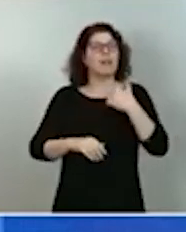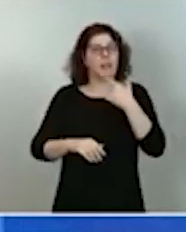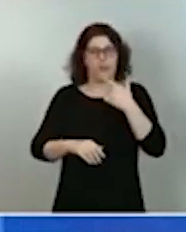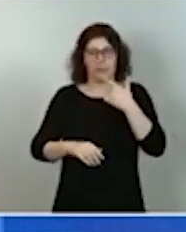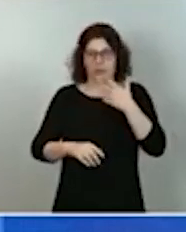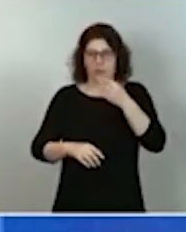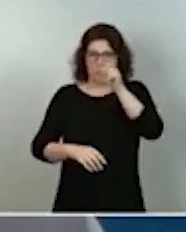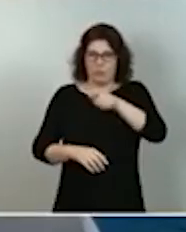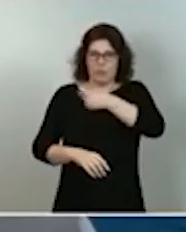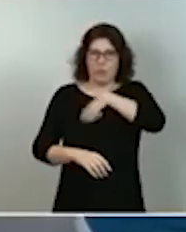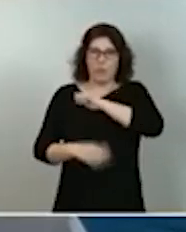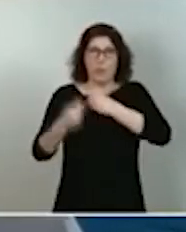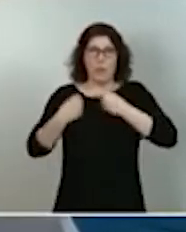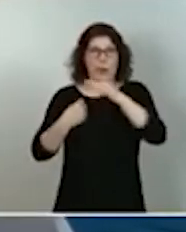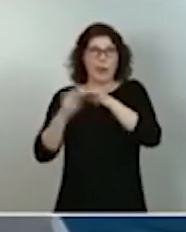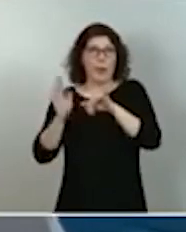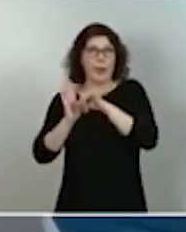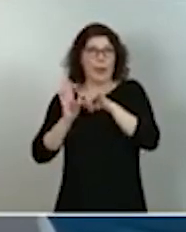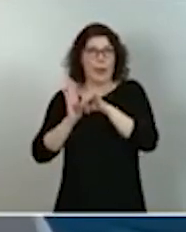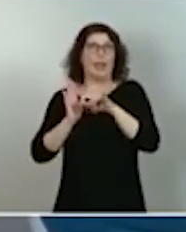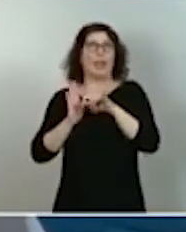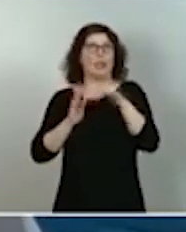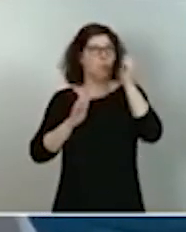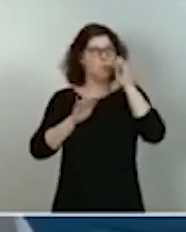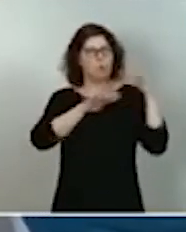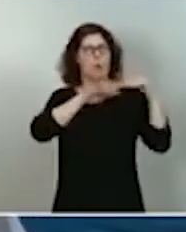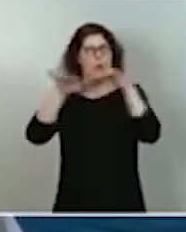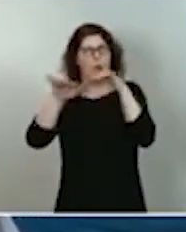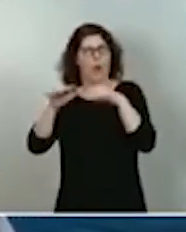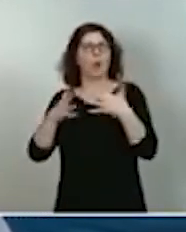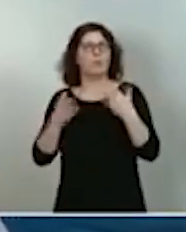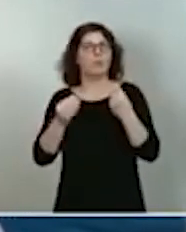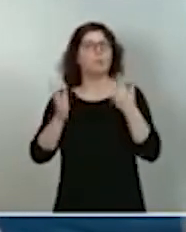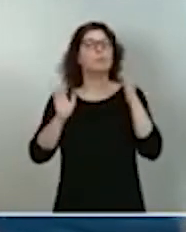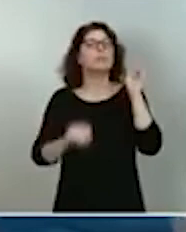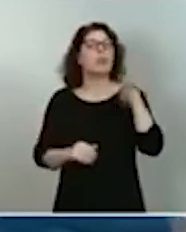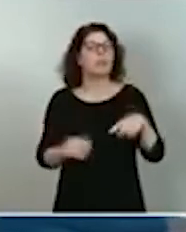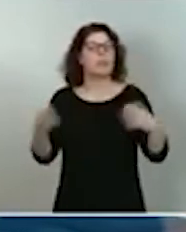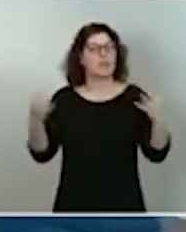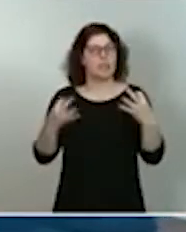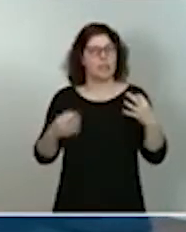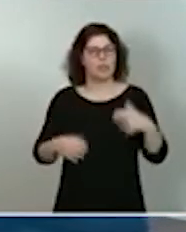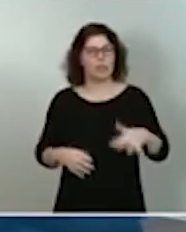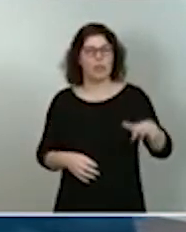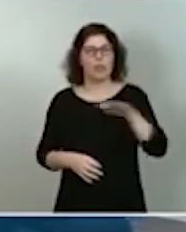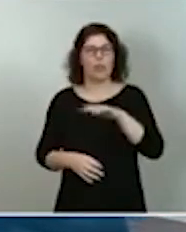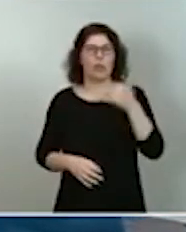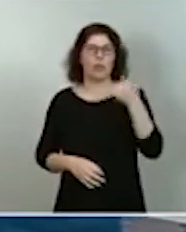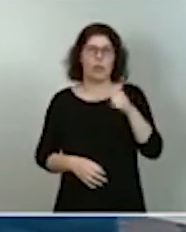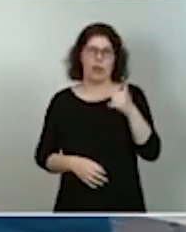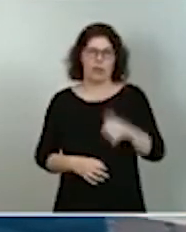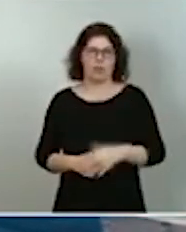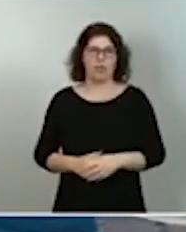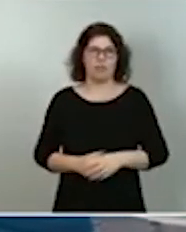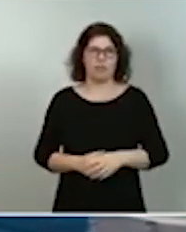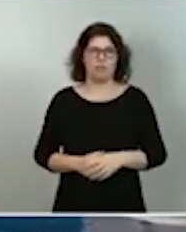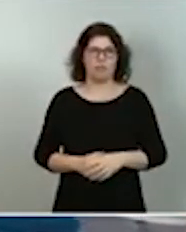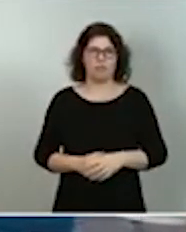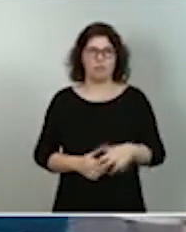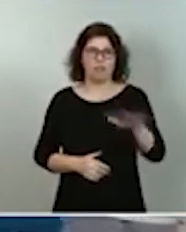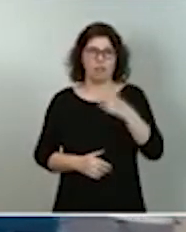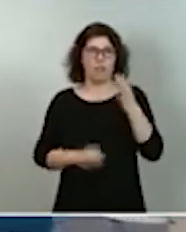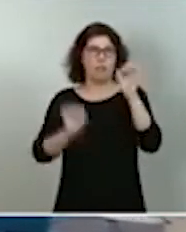fuente de riqueza y polo de atracción turística. Es también zona vulnerable y espacio de protección frente a los efectos del cambio